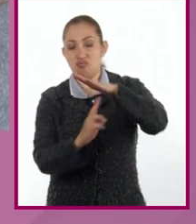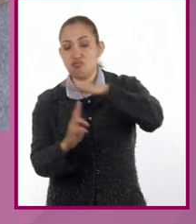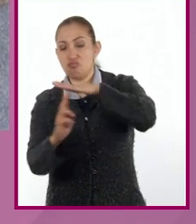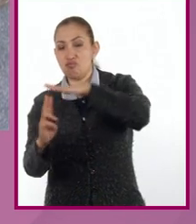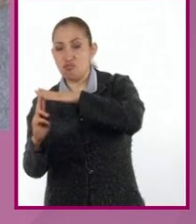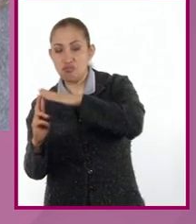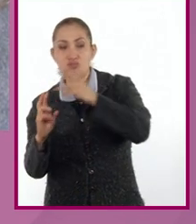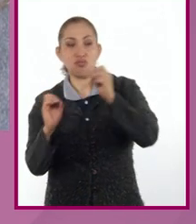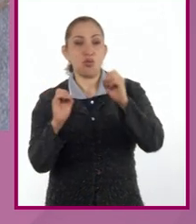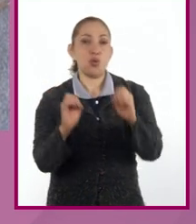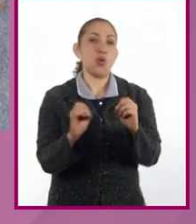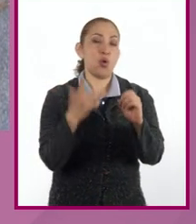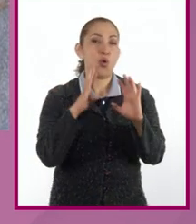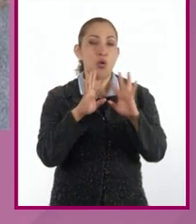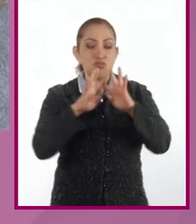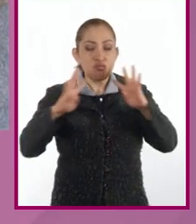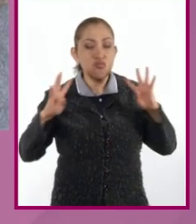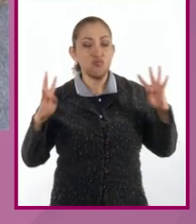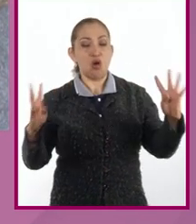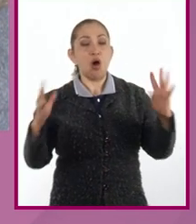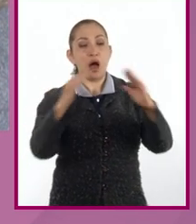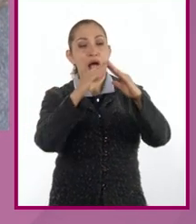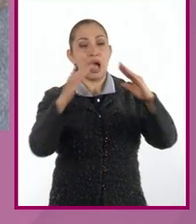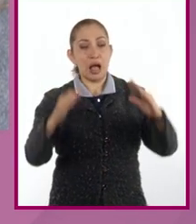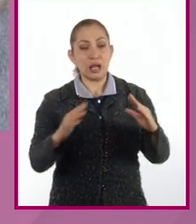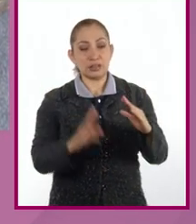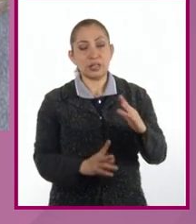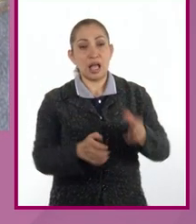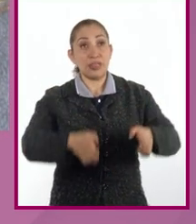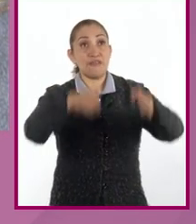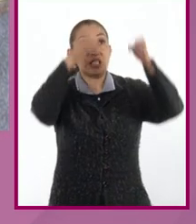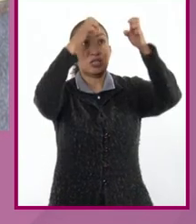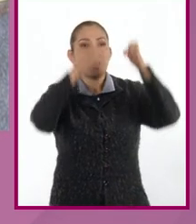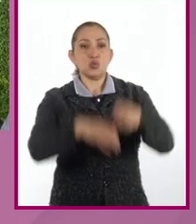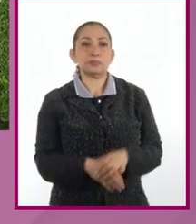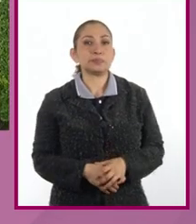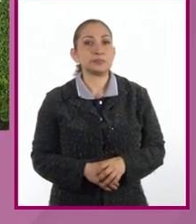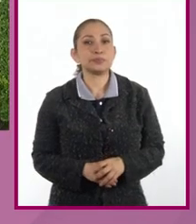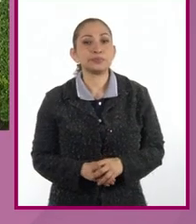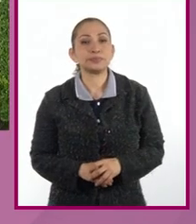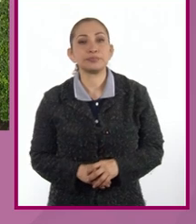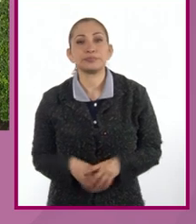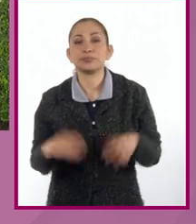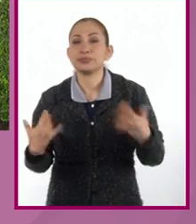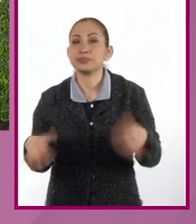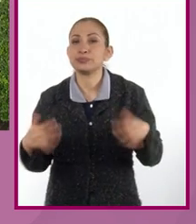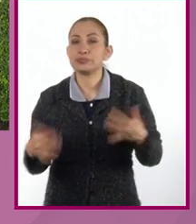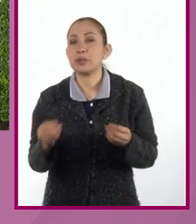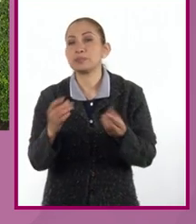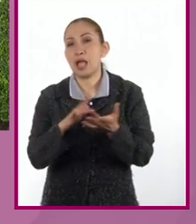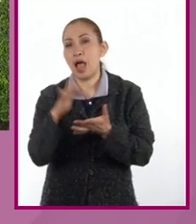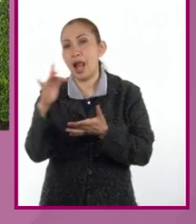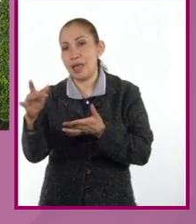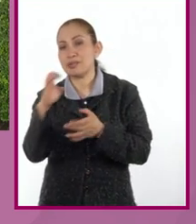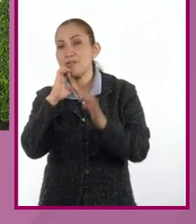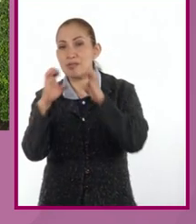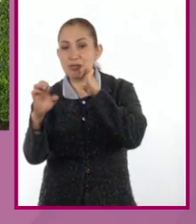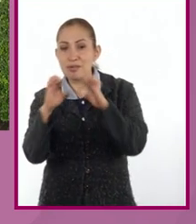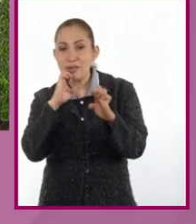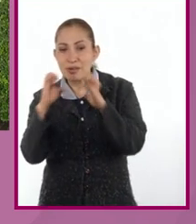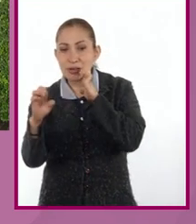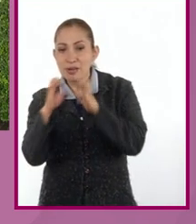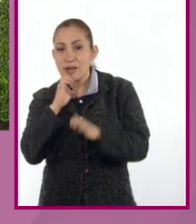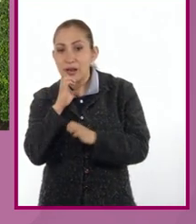grandes espacios habitacionales, edificios, etc. Pues bueno, le agradecemos mucho esta entrevista.